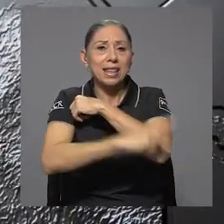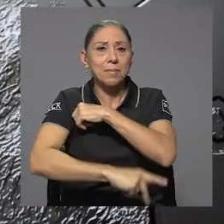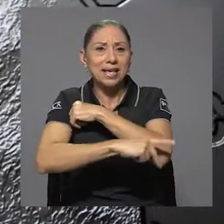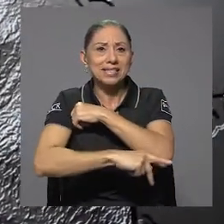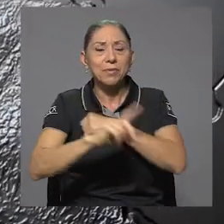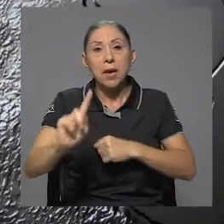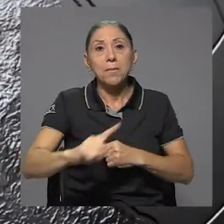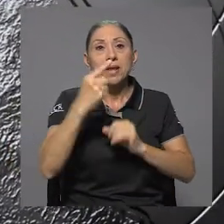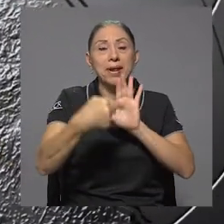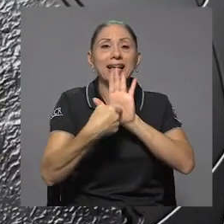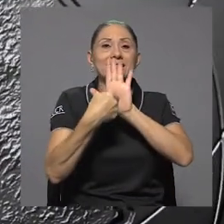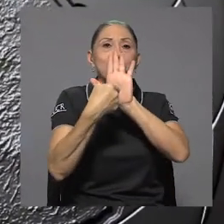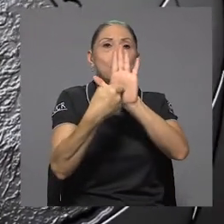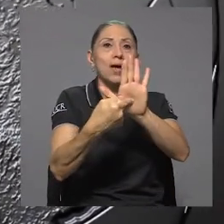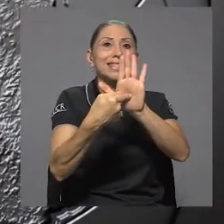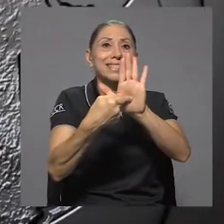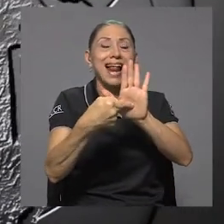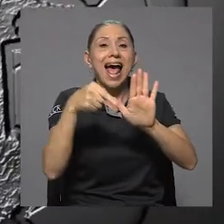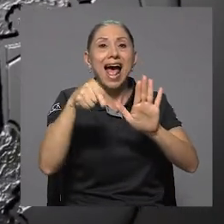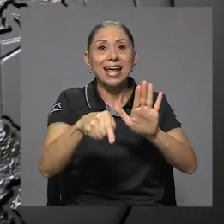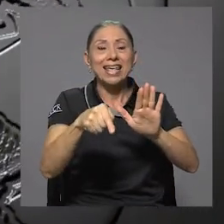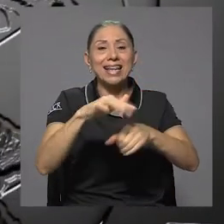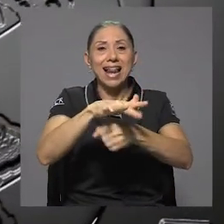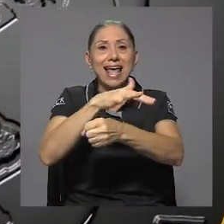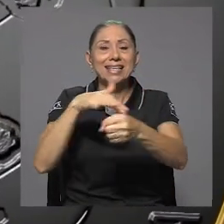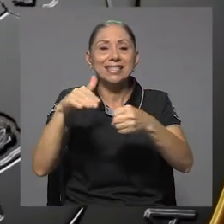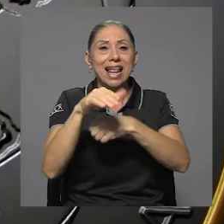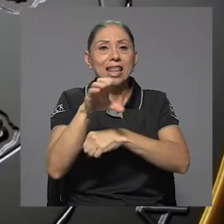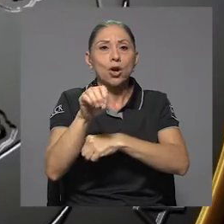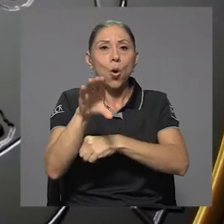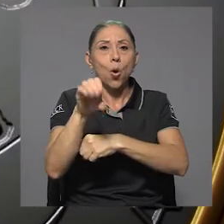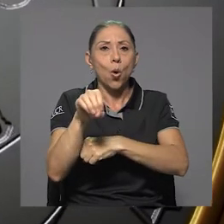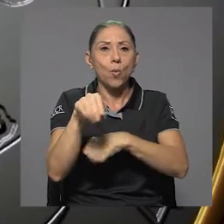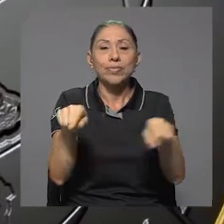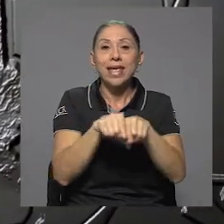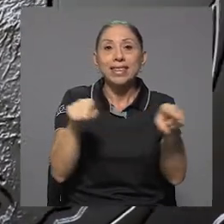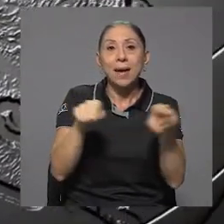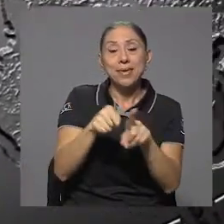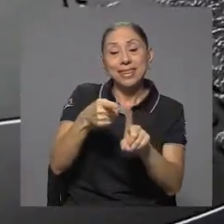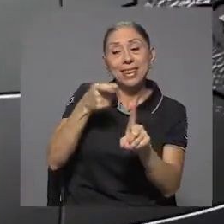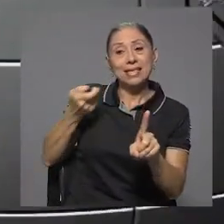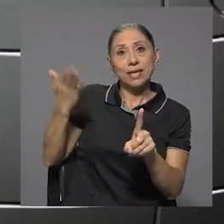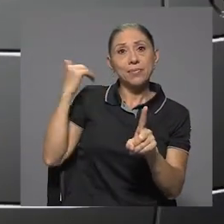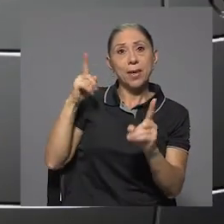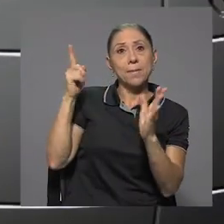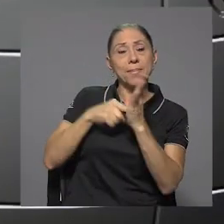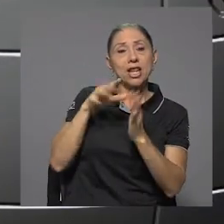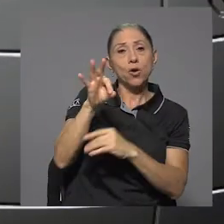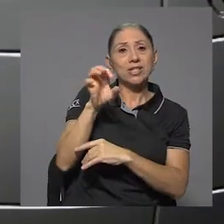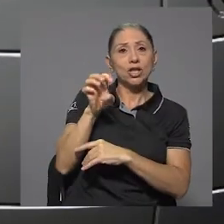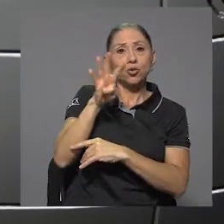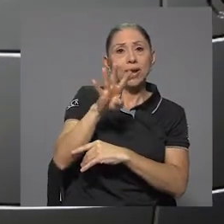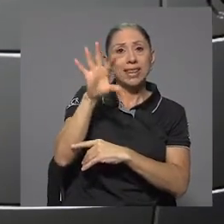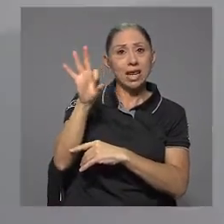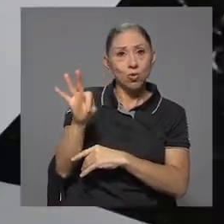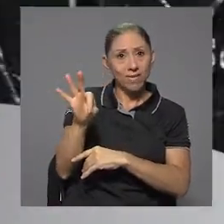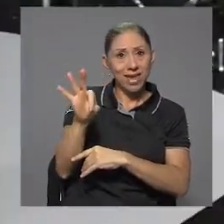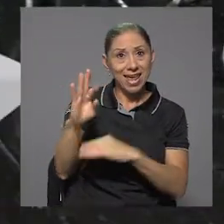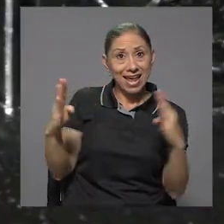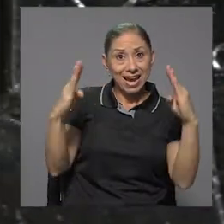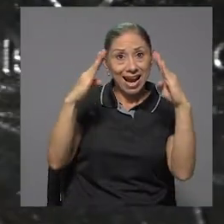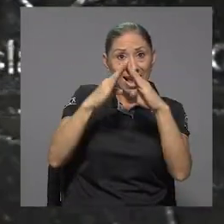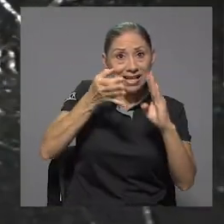en que se muestra el territorio de la Isla del Coco. Además, desde 1949, tras el cierre de la casa de la moneda